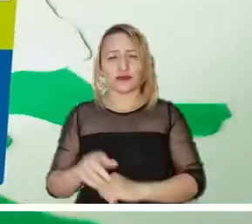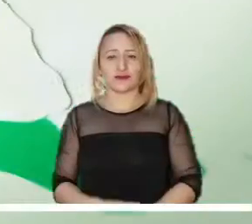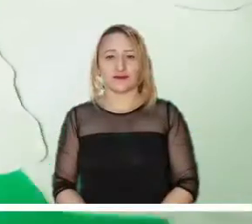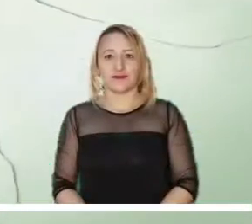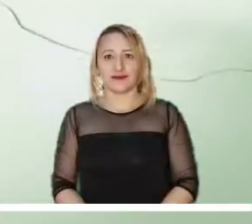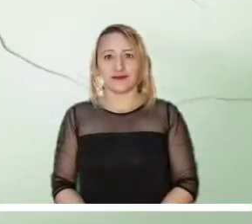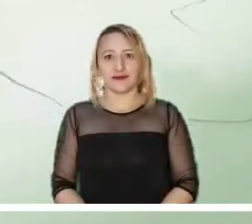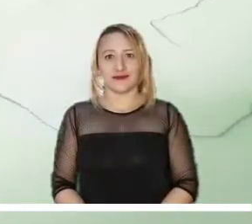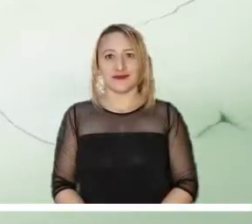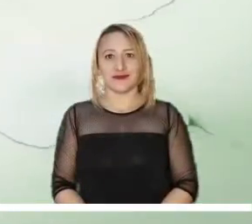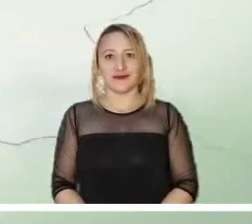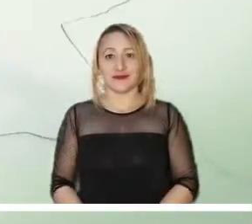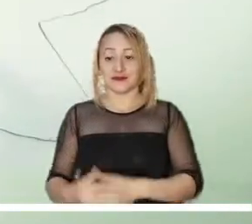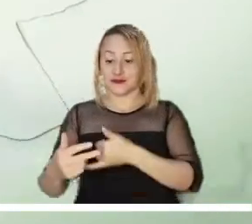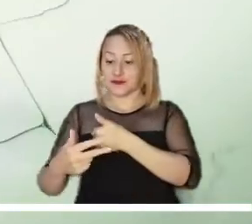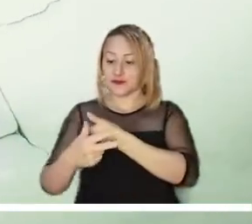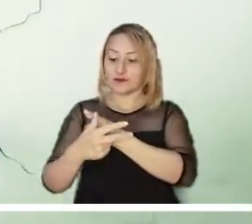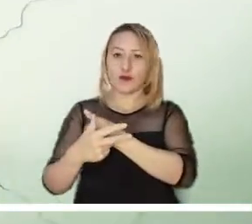y Cauca.